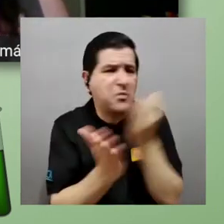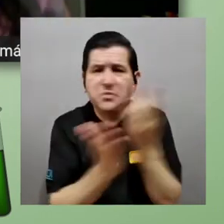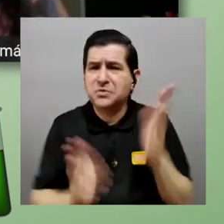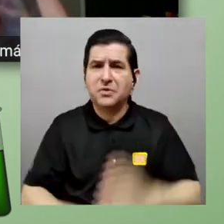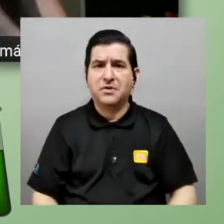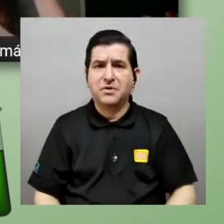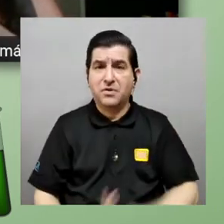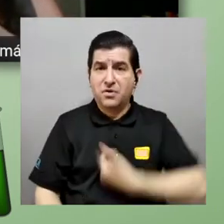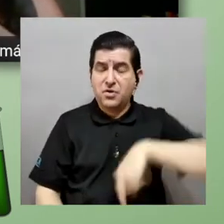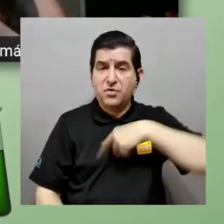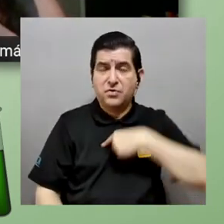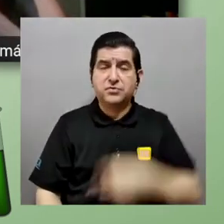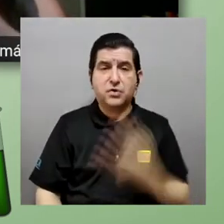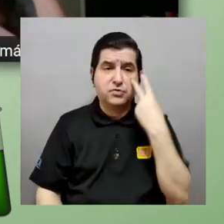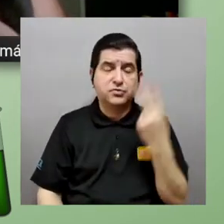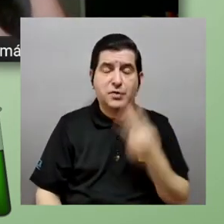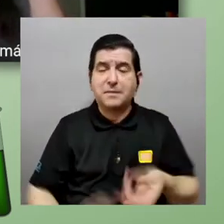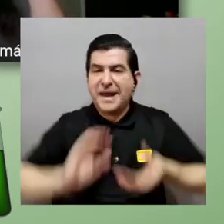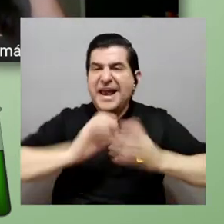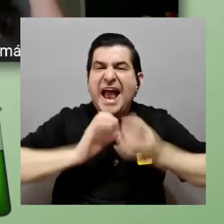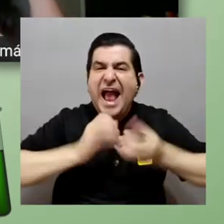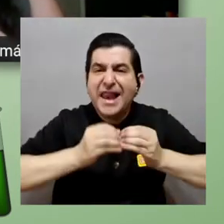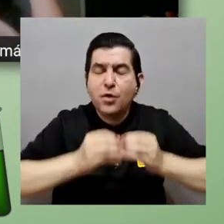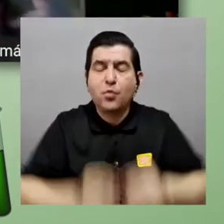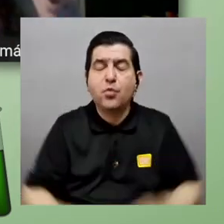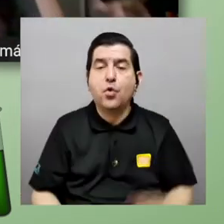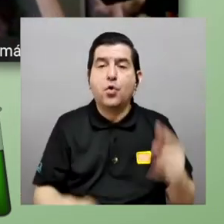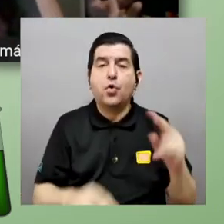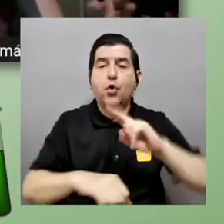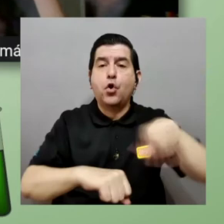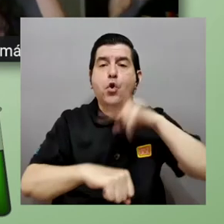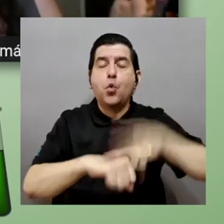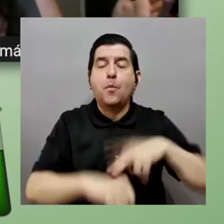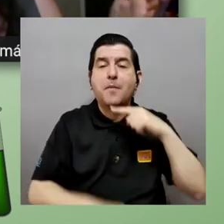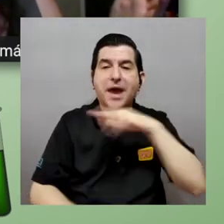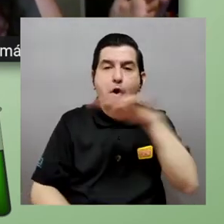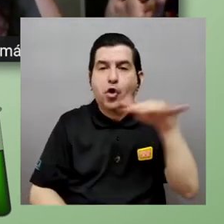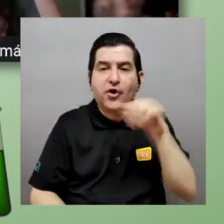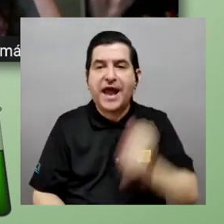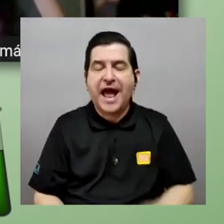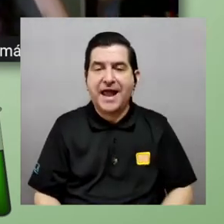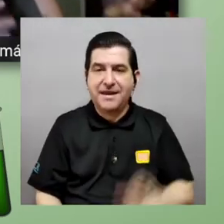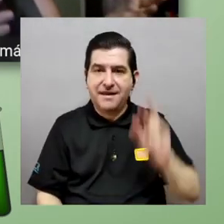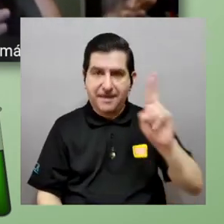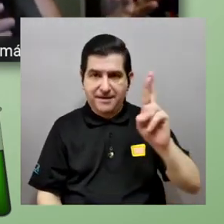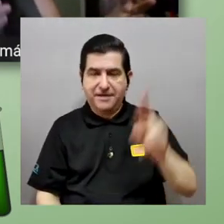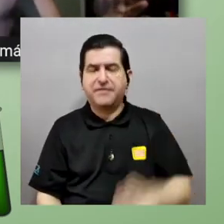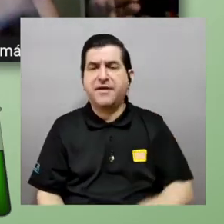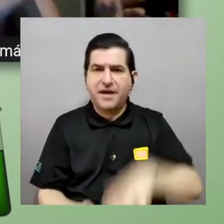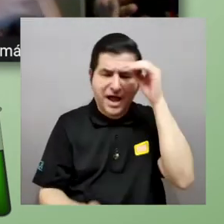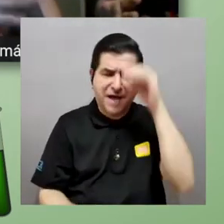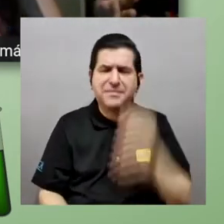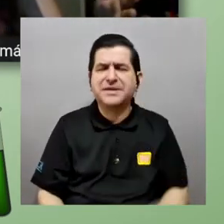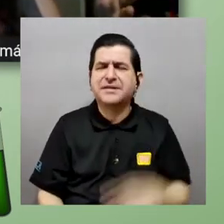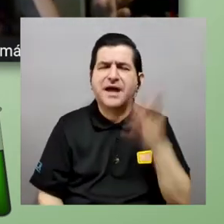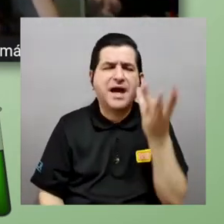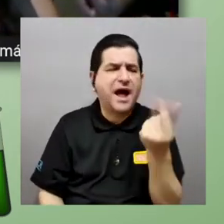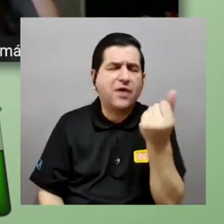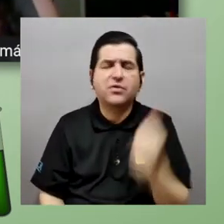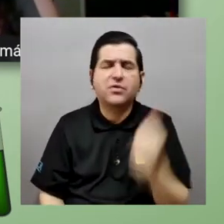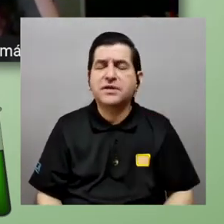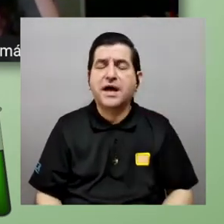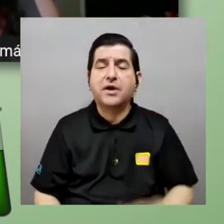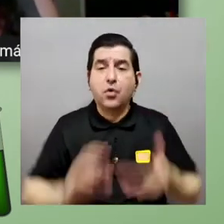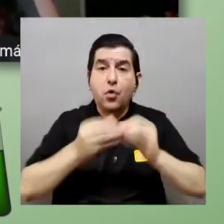lejos o sea nosotros cuando estamos viendo cálculo trabajamos con números reales todo el tiempo desde desde niños aprendemos a contar